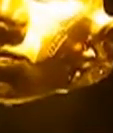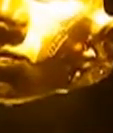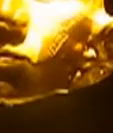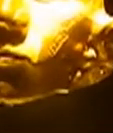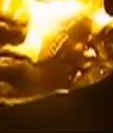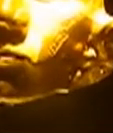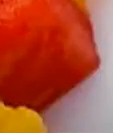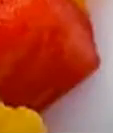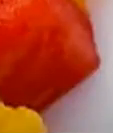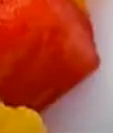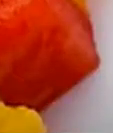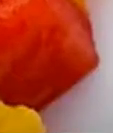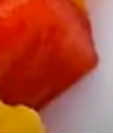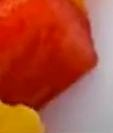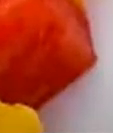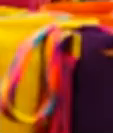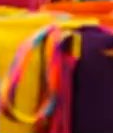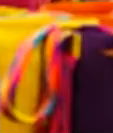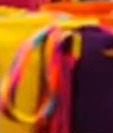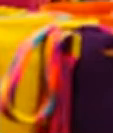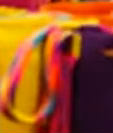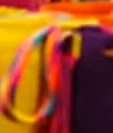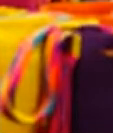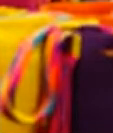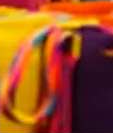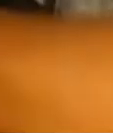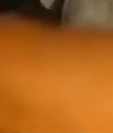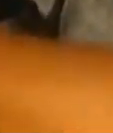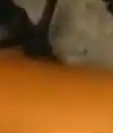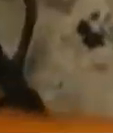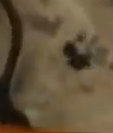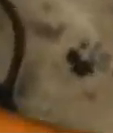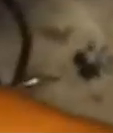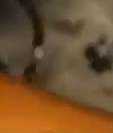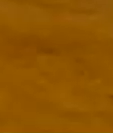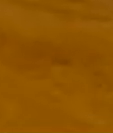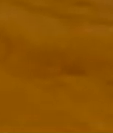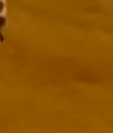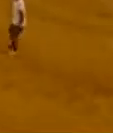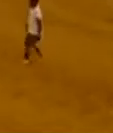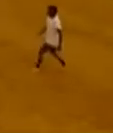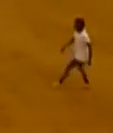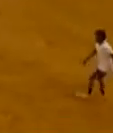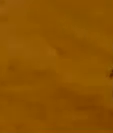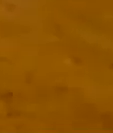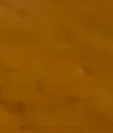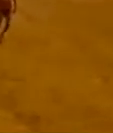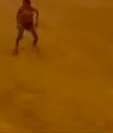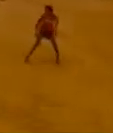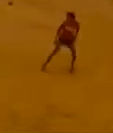falta decir que no me quiero morir.